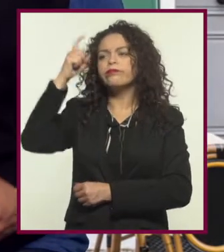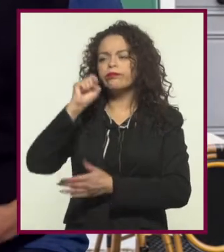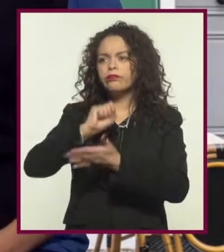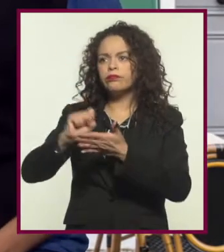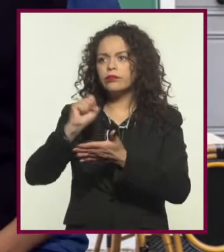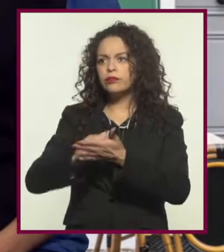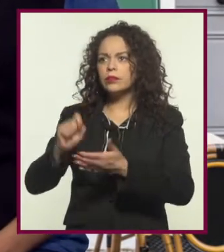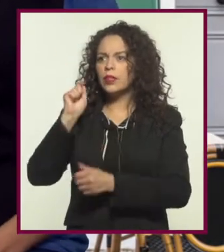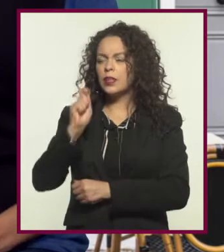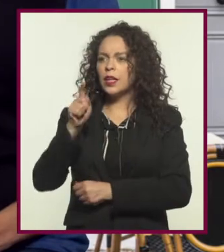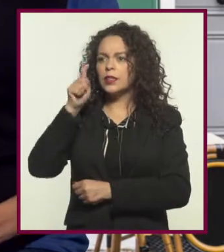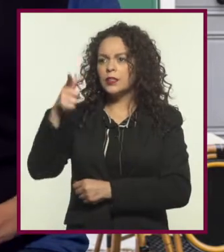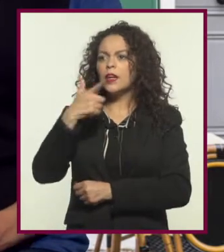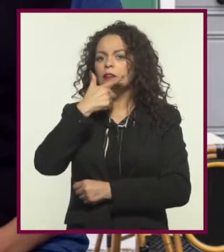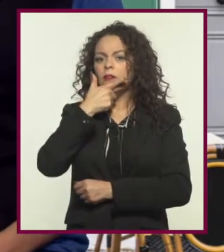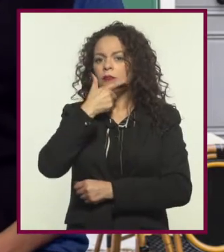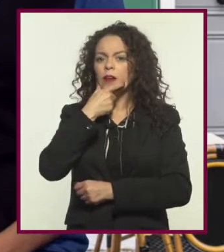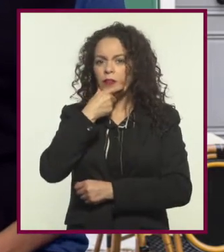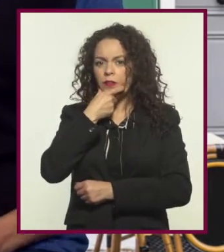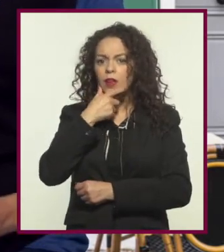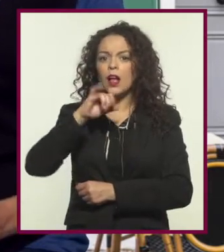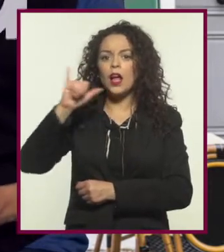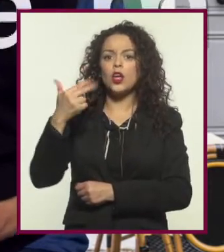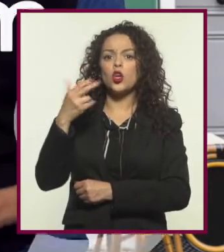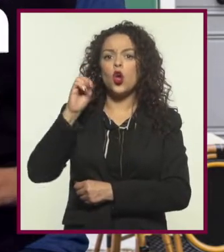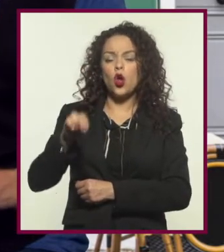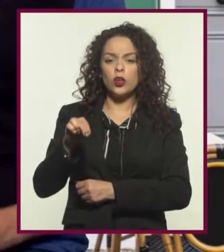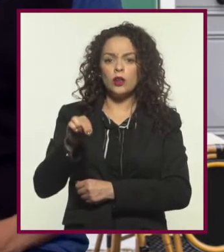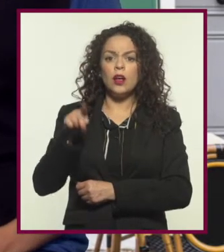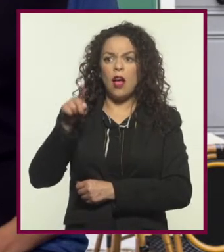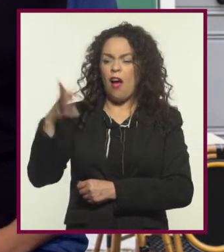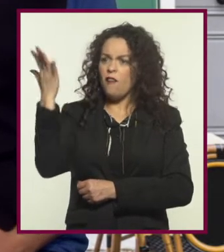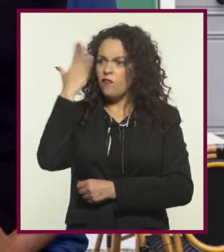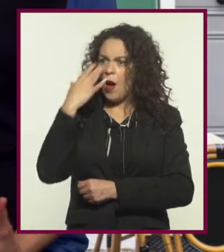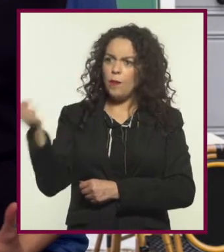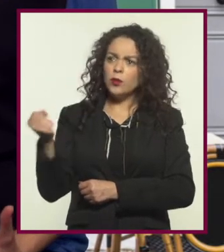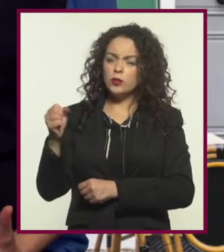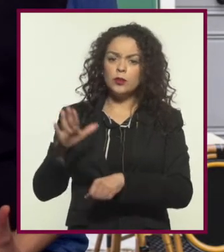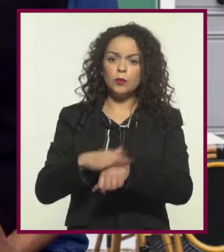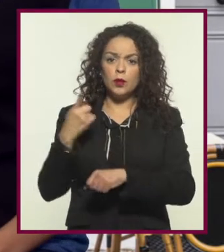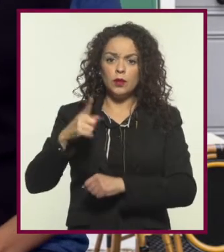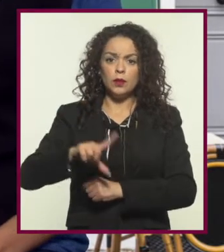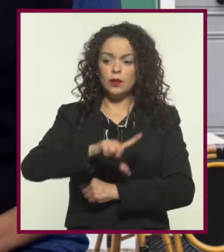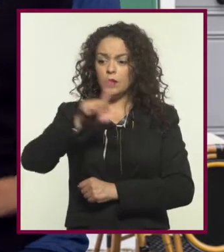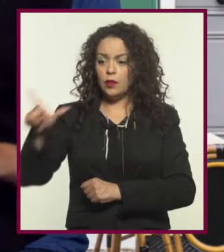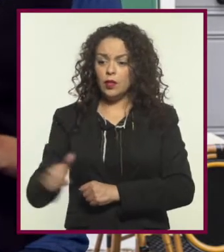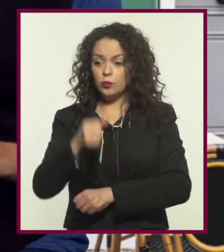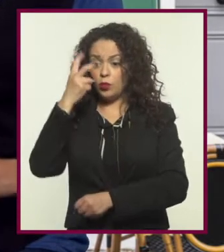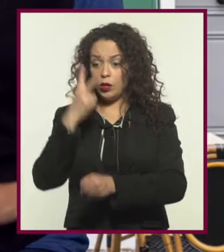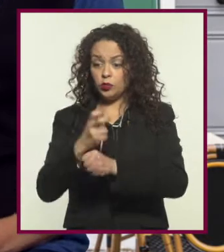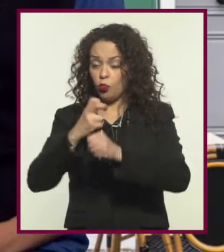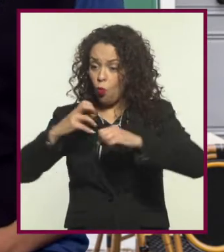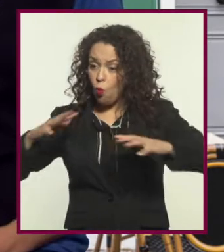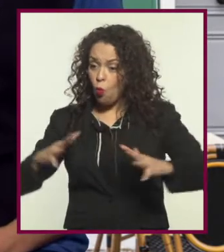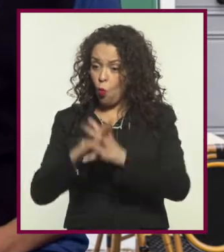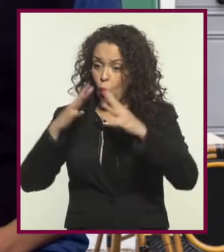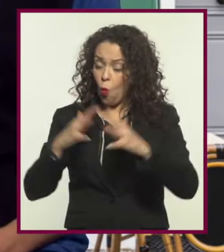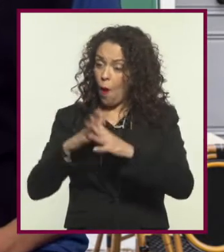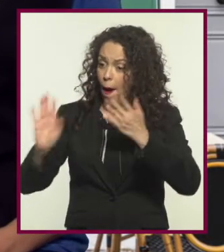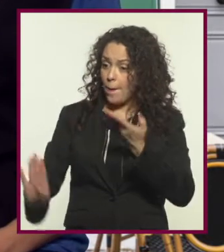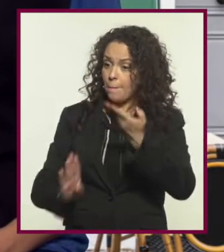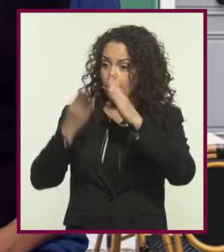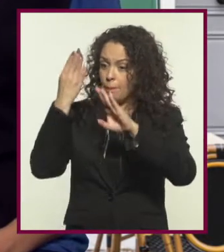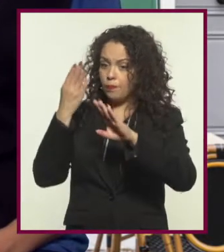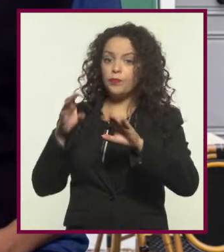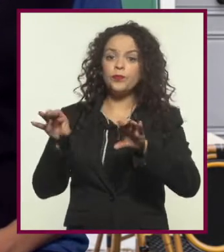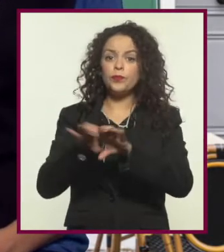británico de ciencia ficción de la misma época fue John Greenham, que se hizo famoso sobre todo después de la Segunda Guerra Mundial,